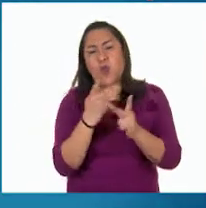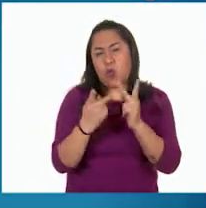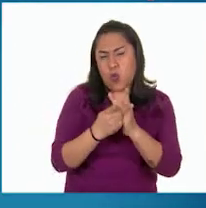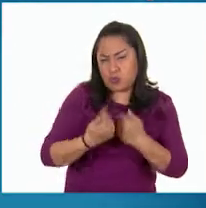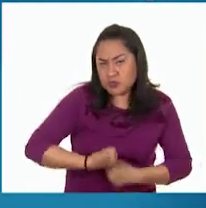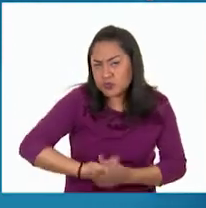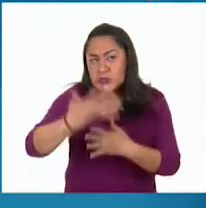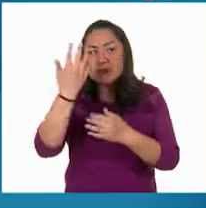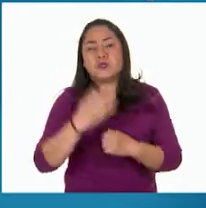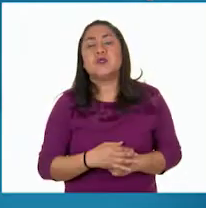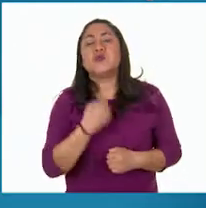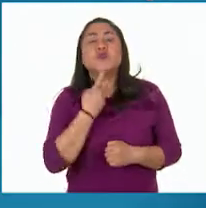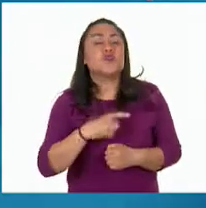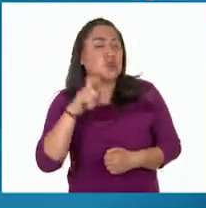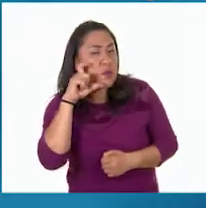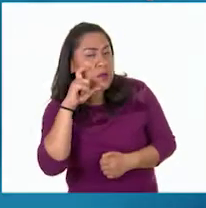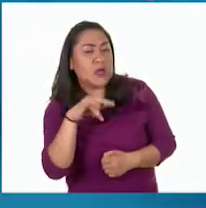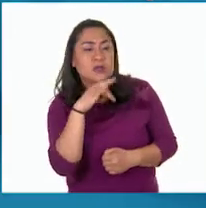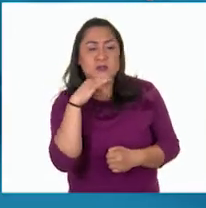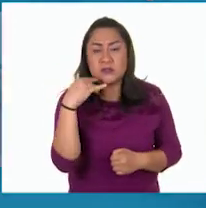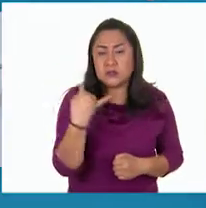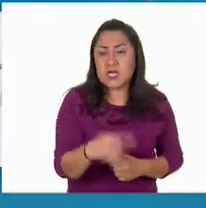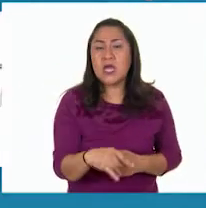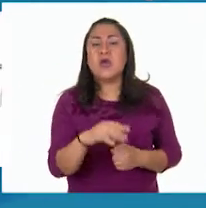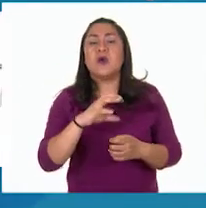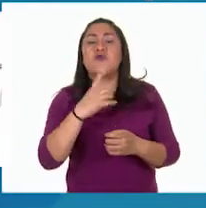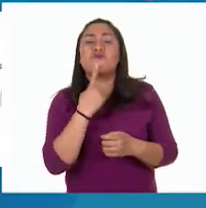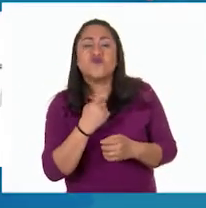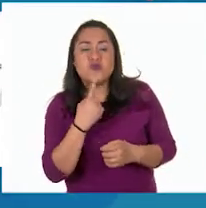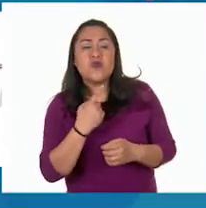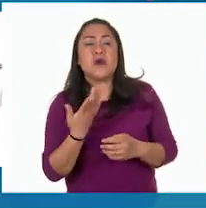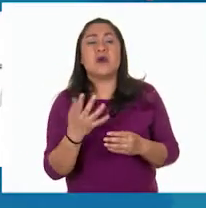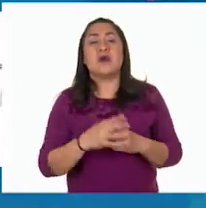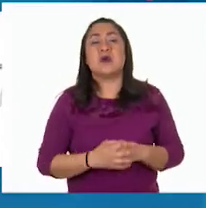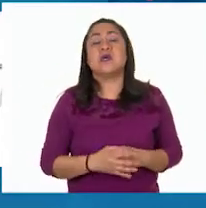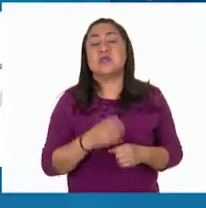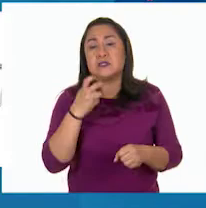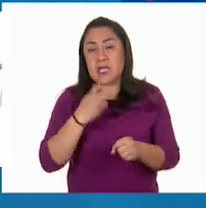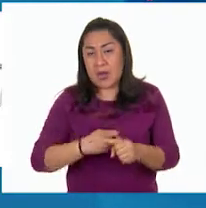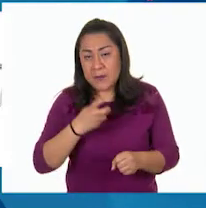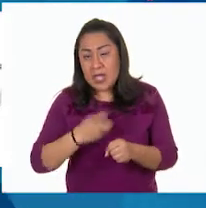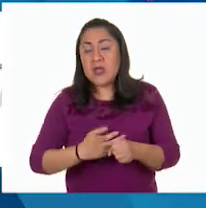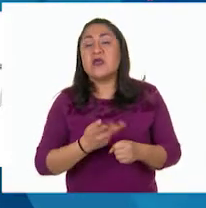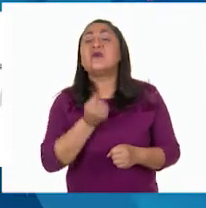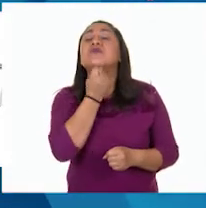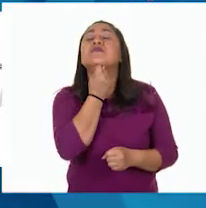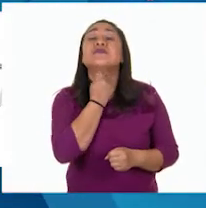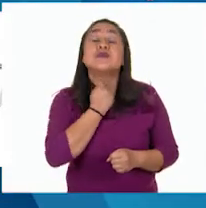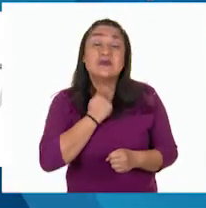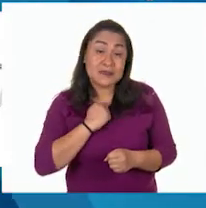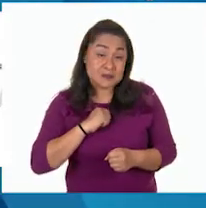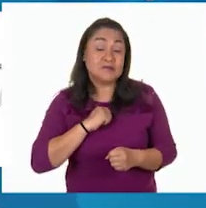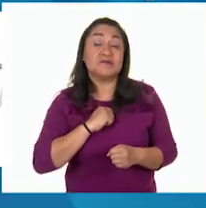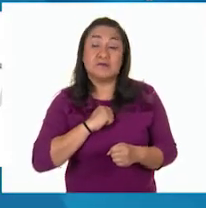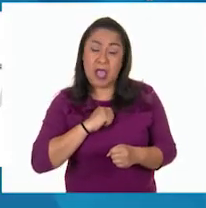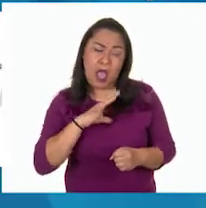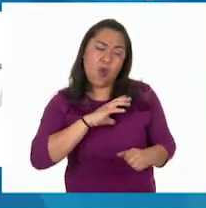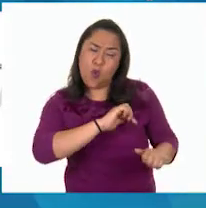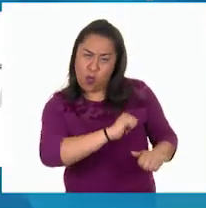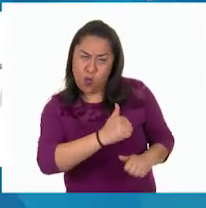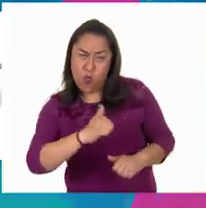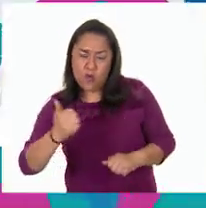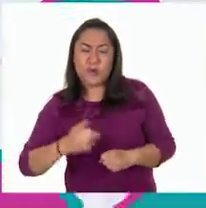como tomates, chiles, pimientos, frutos rojos, cerveza y tequila, entre otros más.